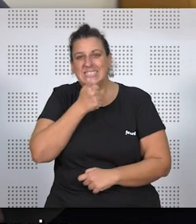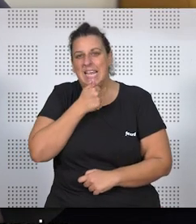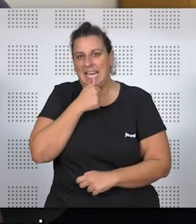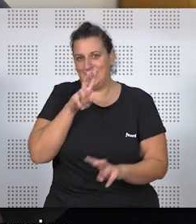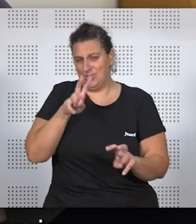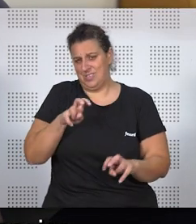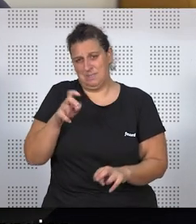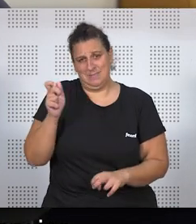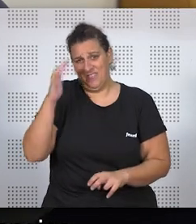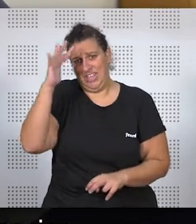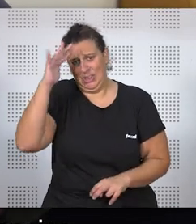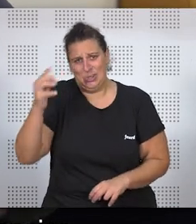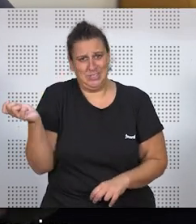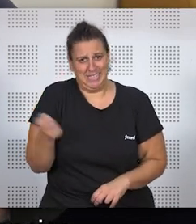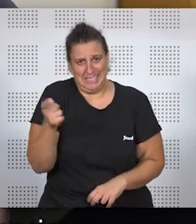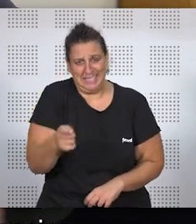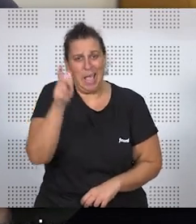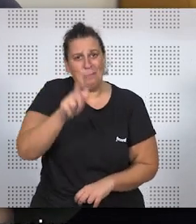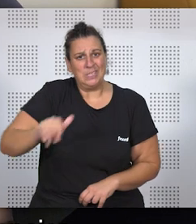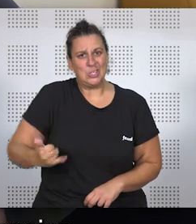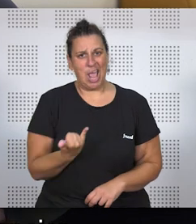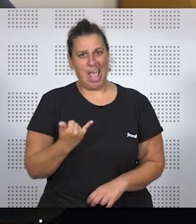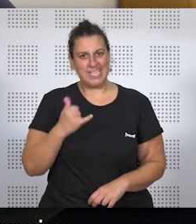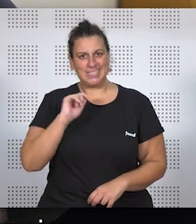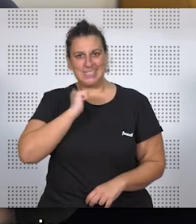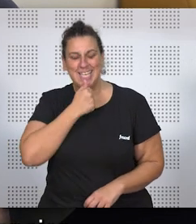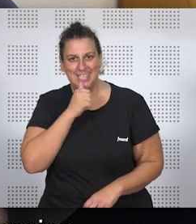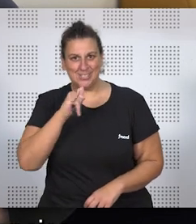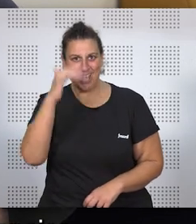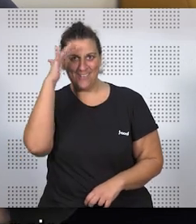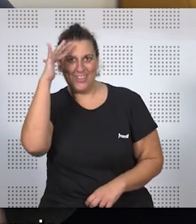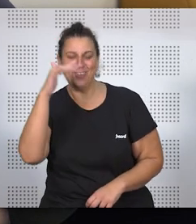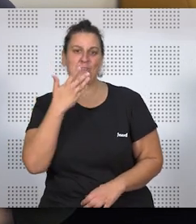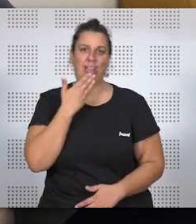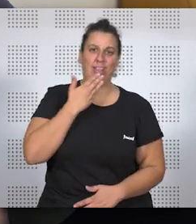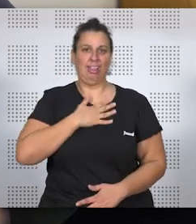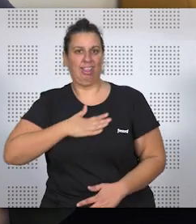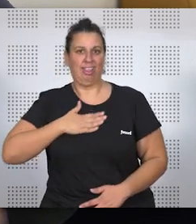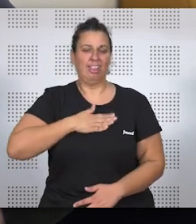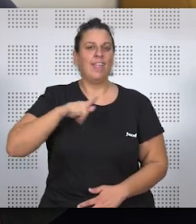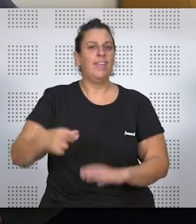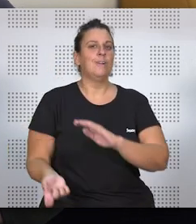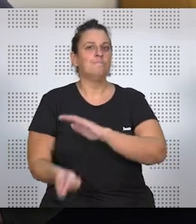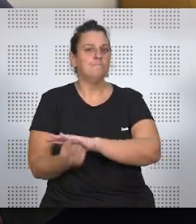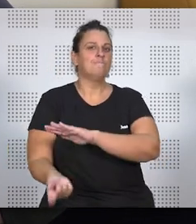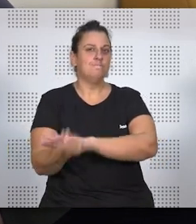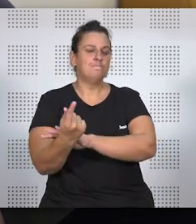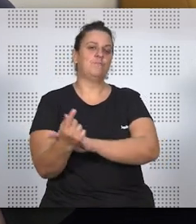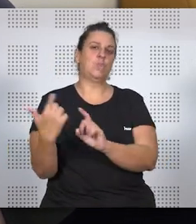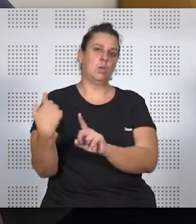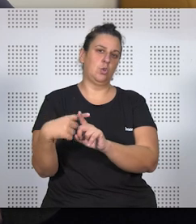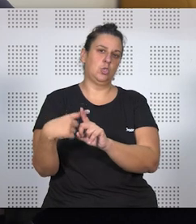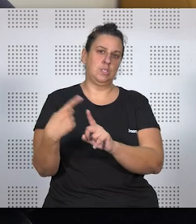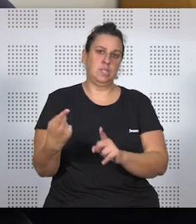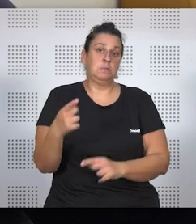tema de la ficción, que es decir, de personajes con secretos, pues tú construyes ahí una ficción muy entretenida, y es ahí donde van surgiendo, todas esas cosas,